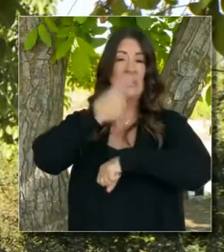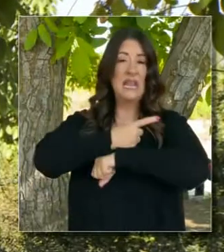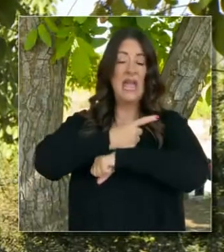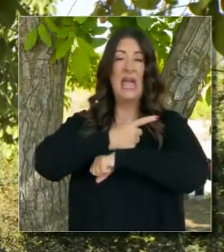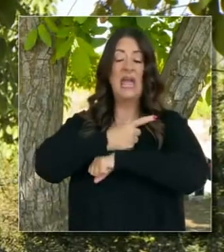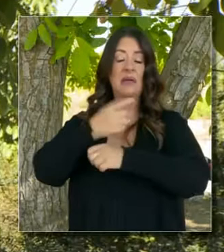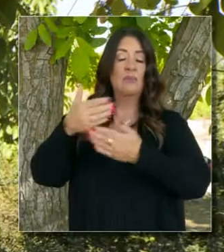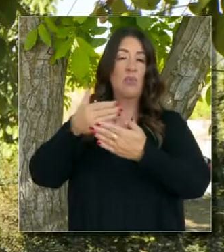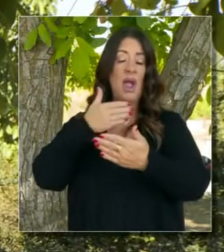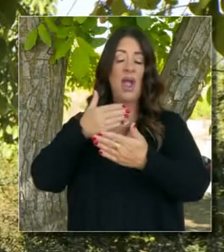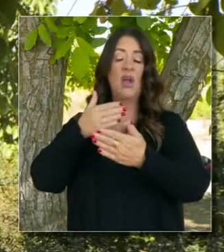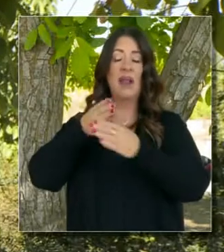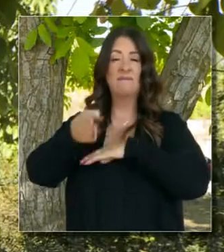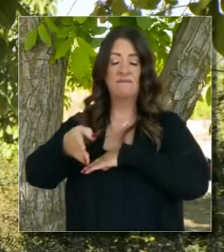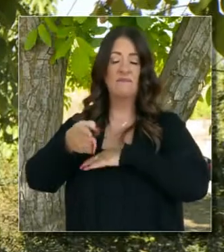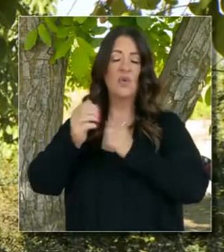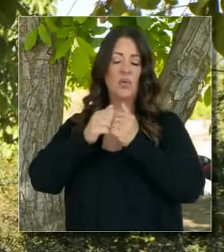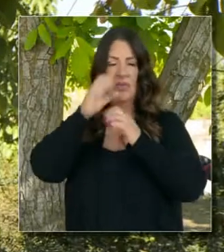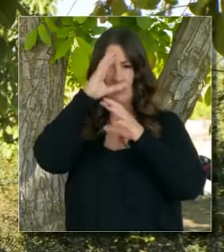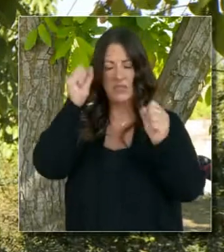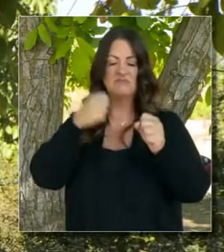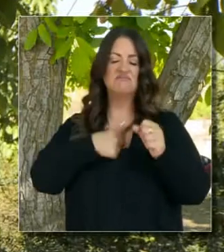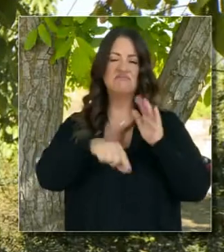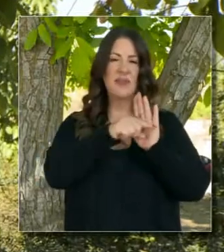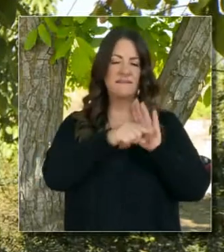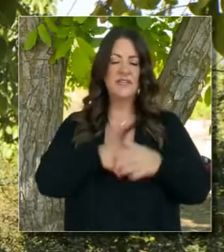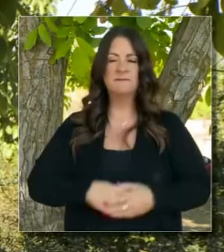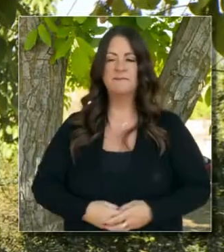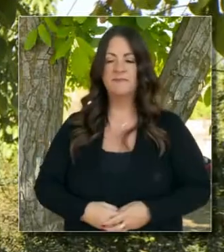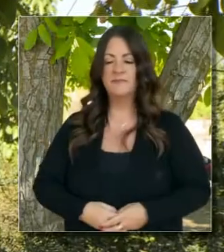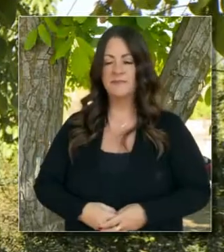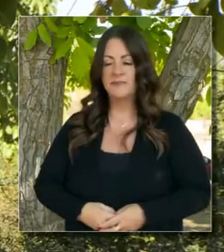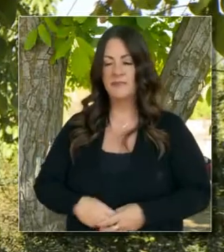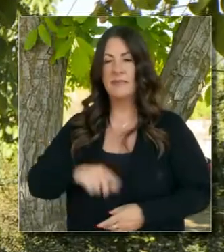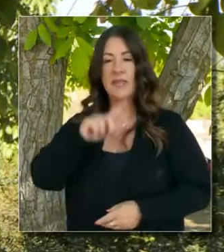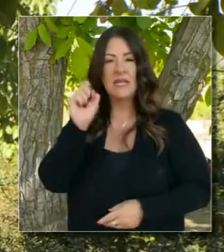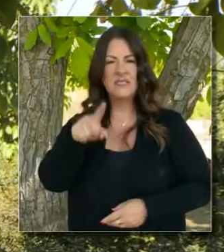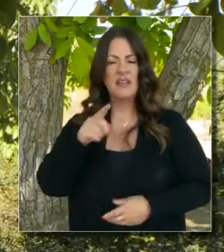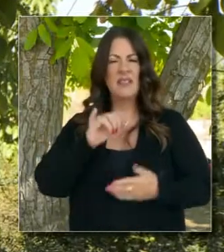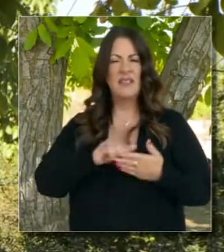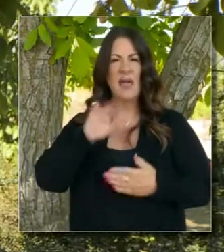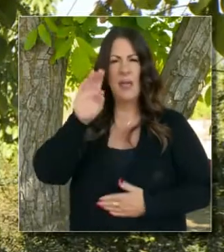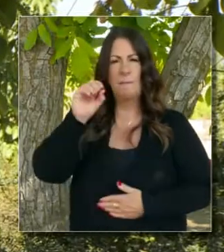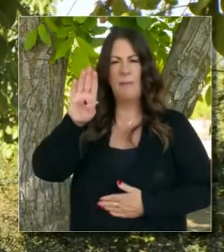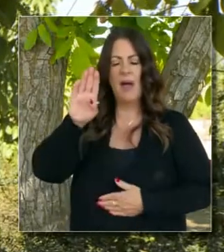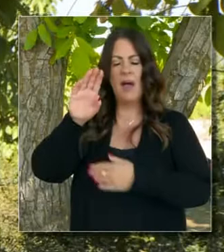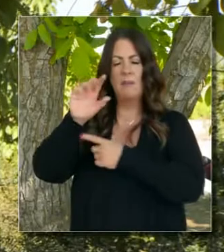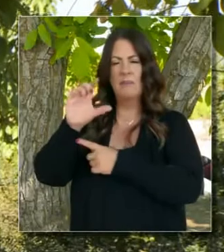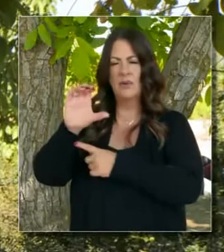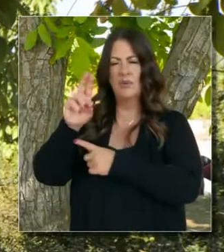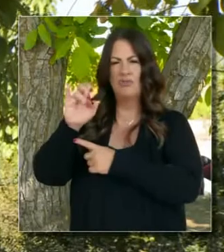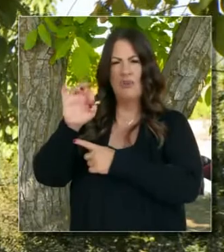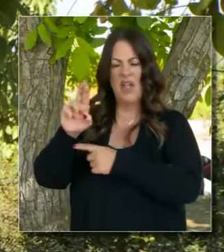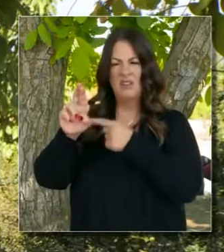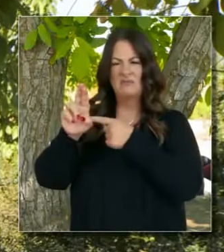antes de su visita y todas las pruebas han sido negativas. La semana nos aprendimos que Bob Iger